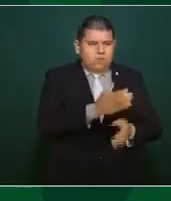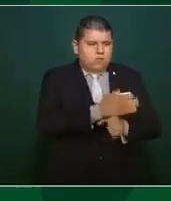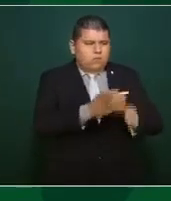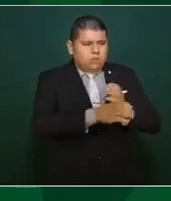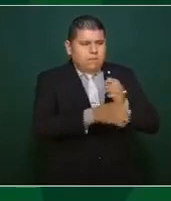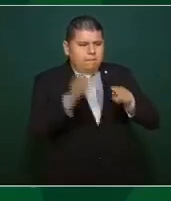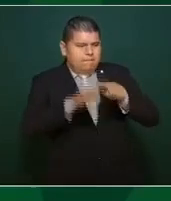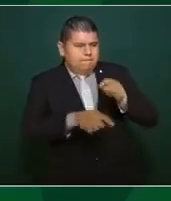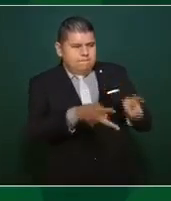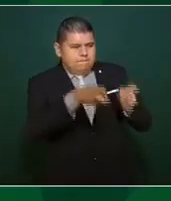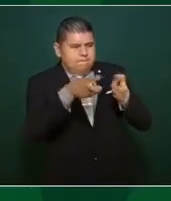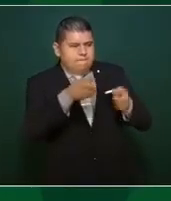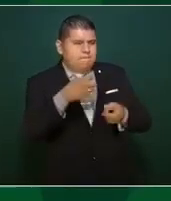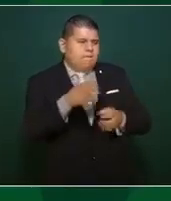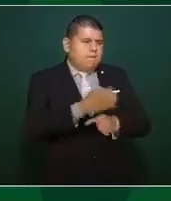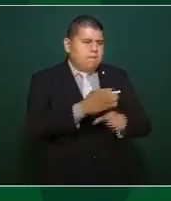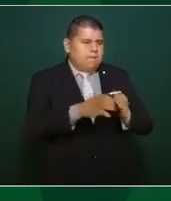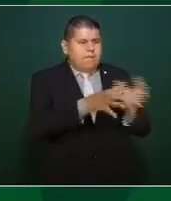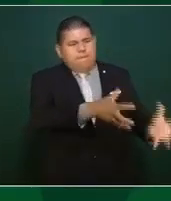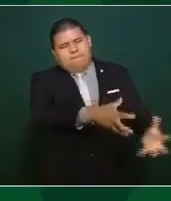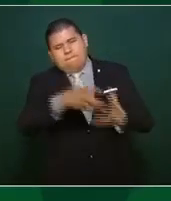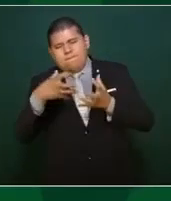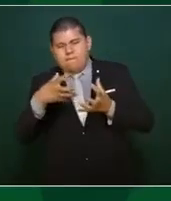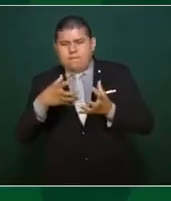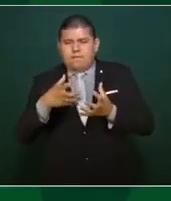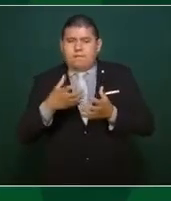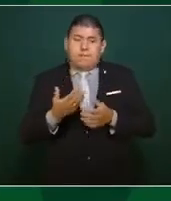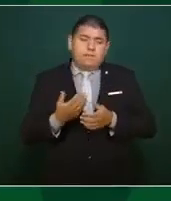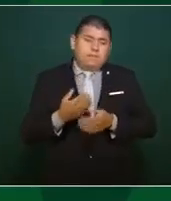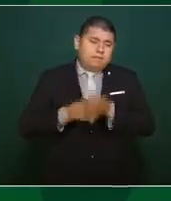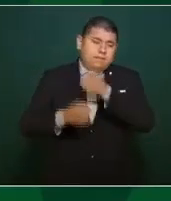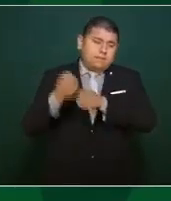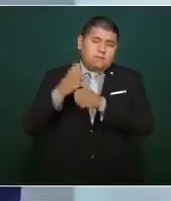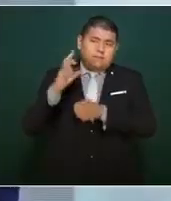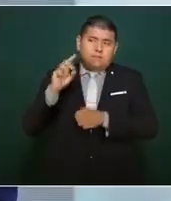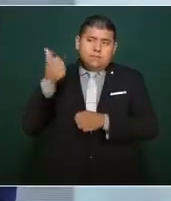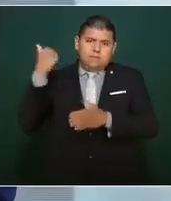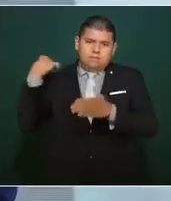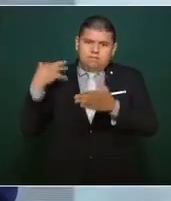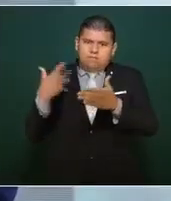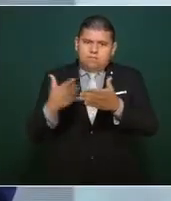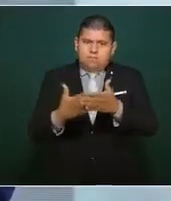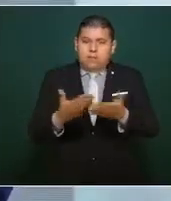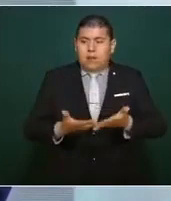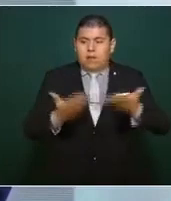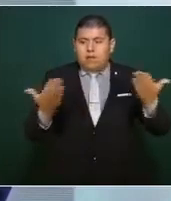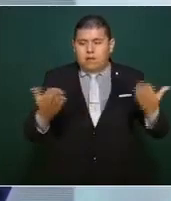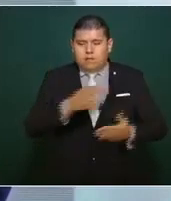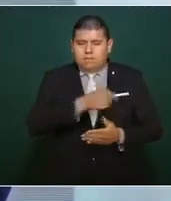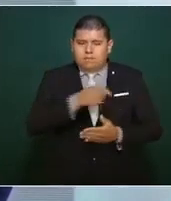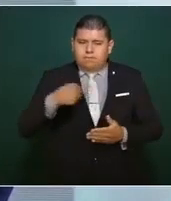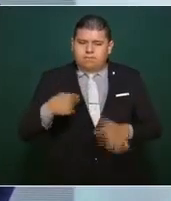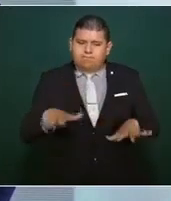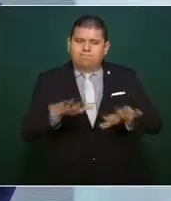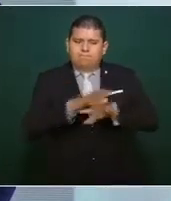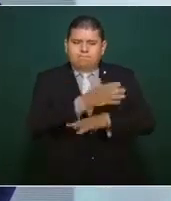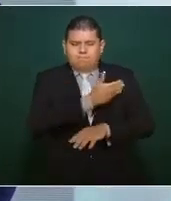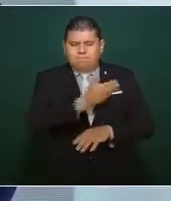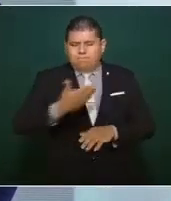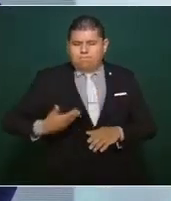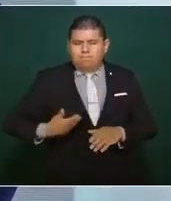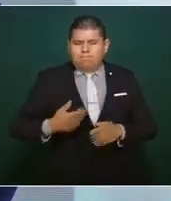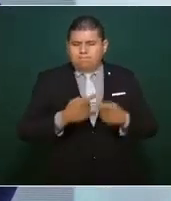México como en los últimos 36 años antes de que llegáramos nosotros a la presidencia.